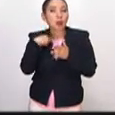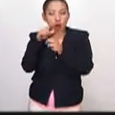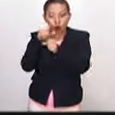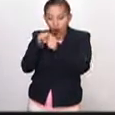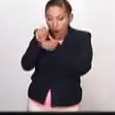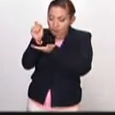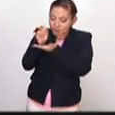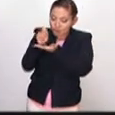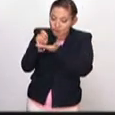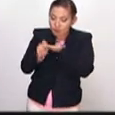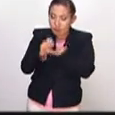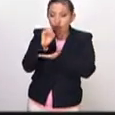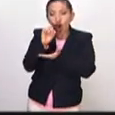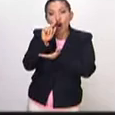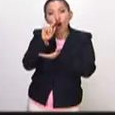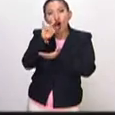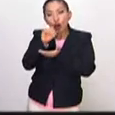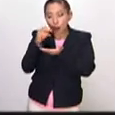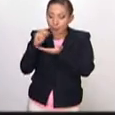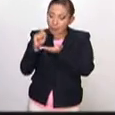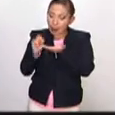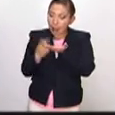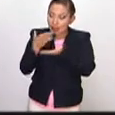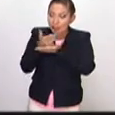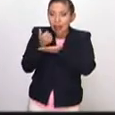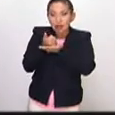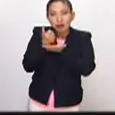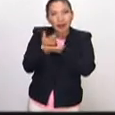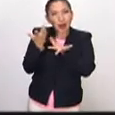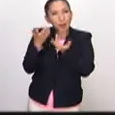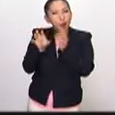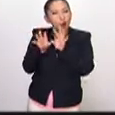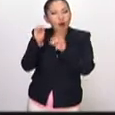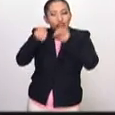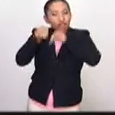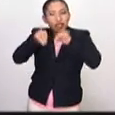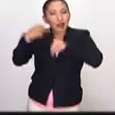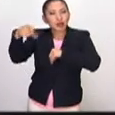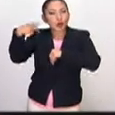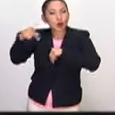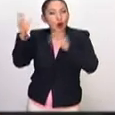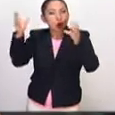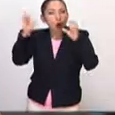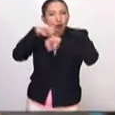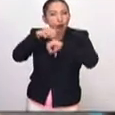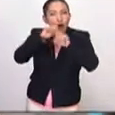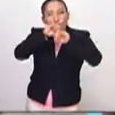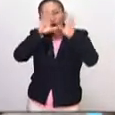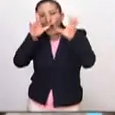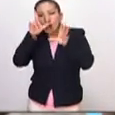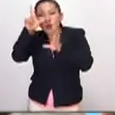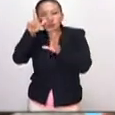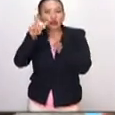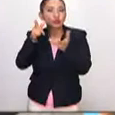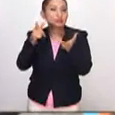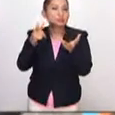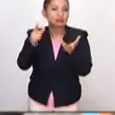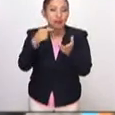ponerle color, usar óleos e intervenir la obra, ¿no? Como se hace el claroscuro en